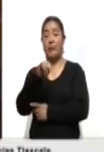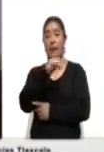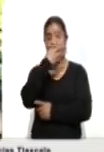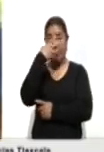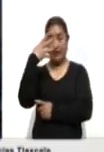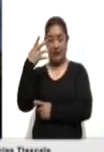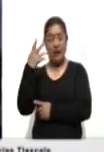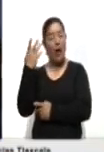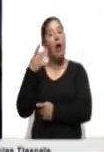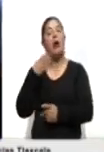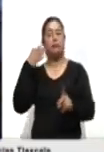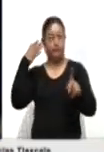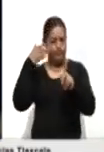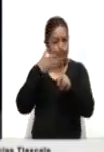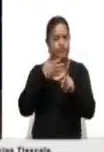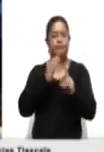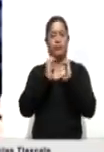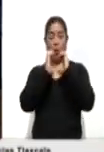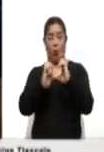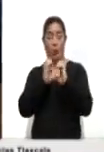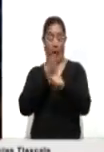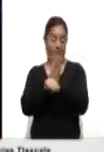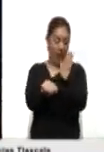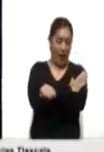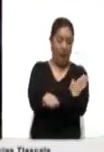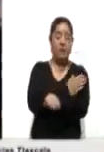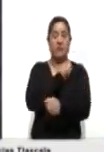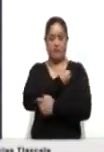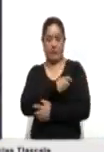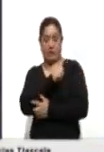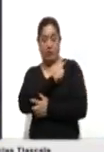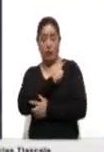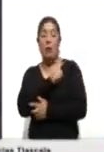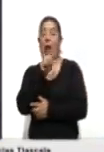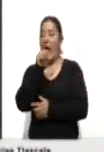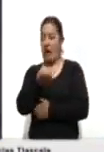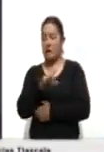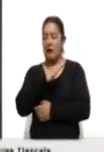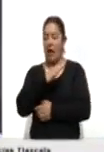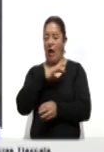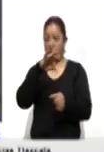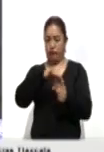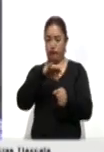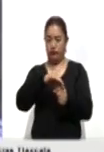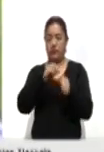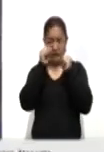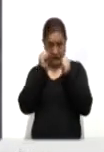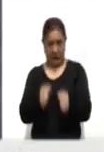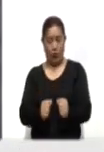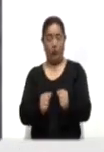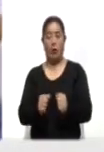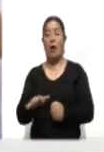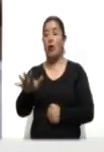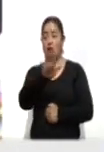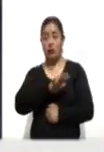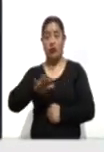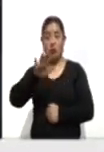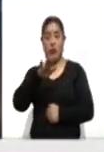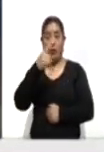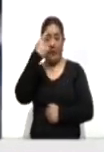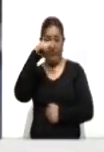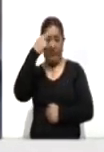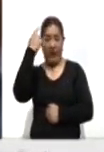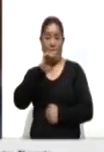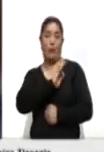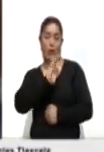de prevención sanitaria. De esta forma, se busca que la jornada electoral se lleve de forma segura y no sea una vía que facilite